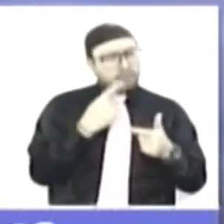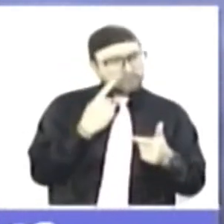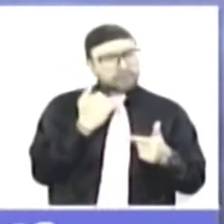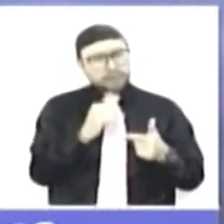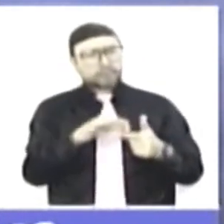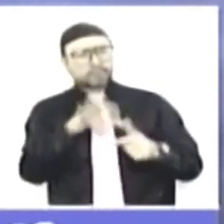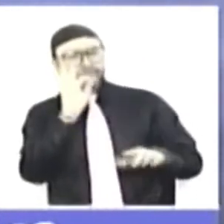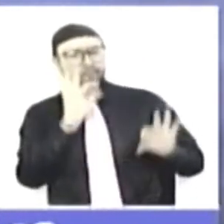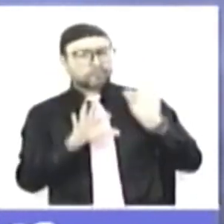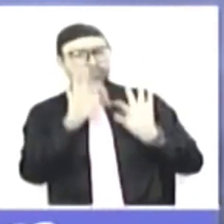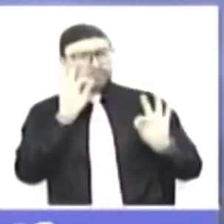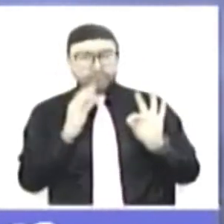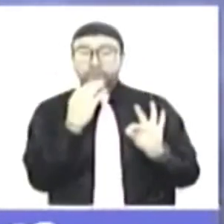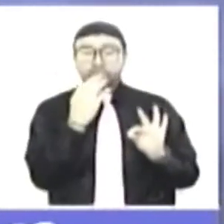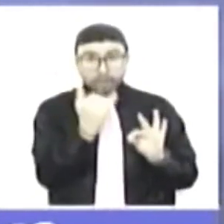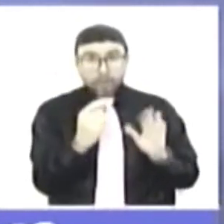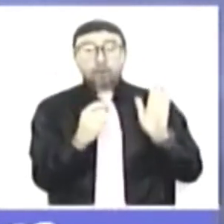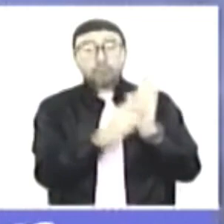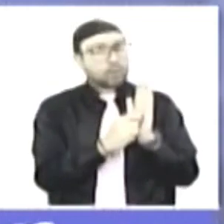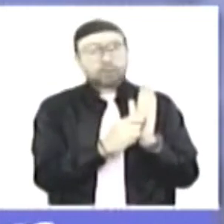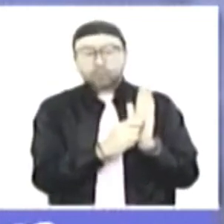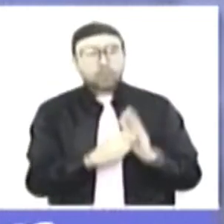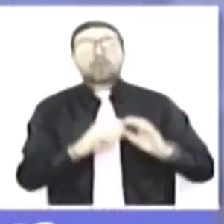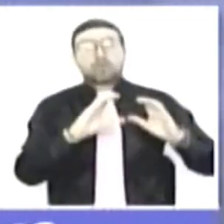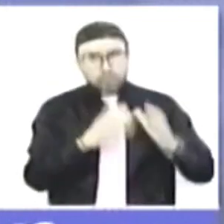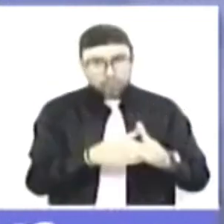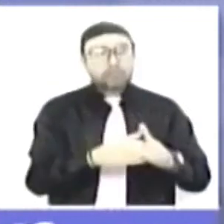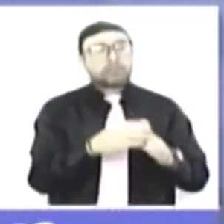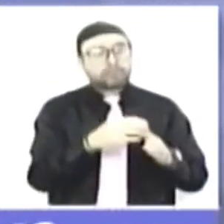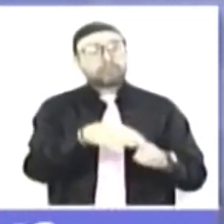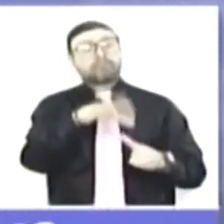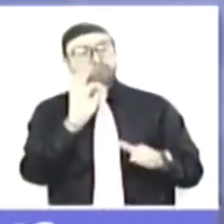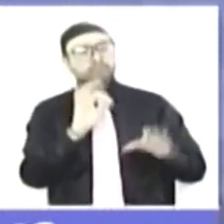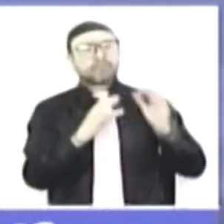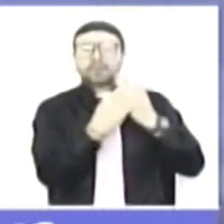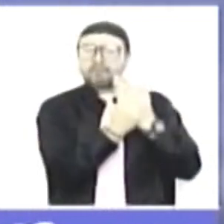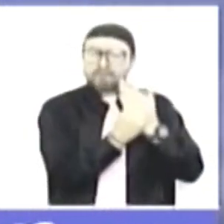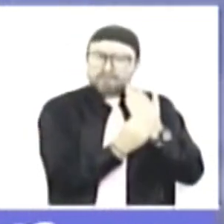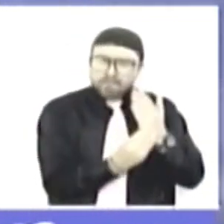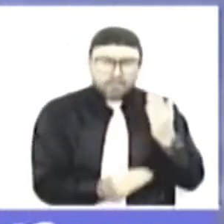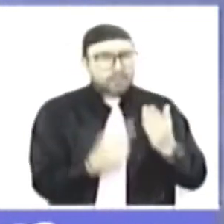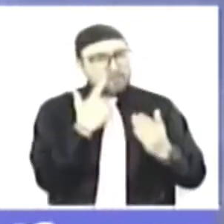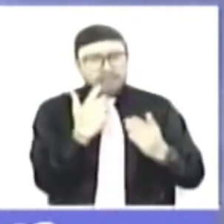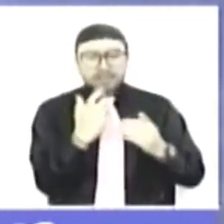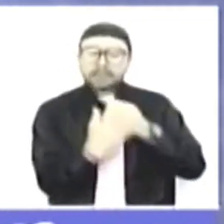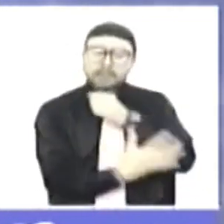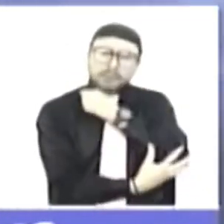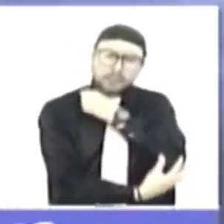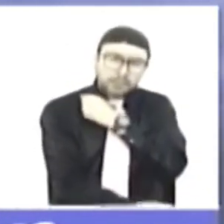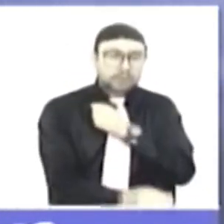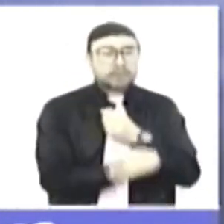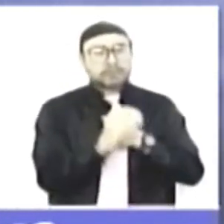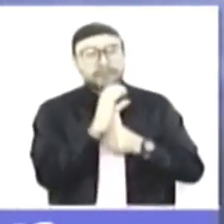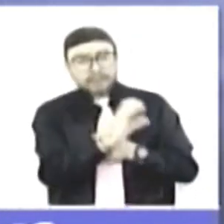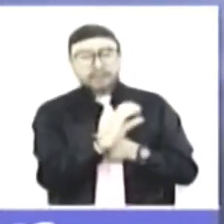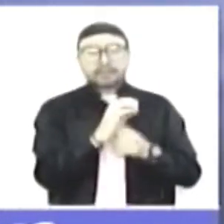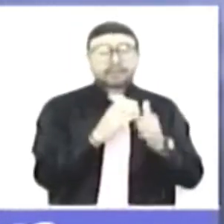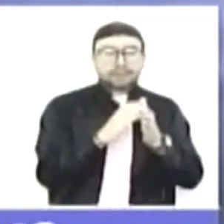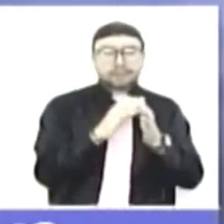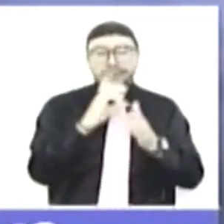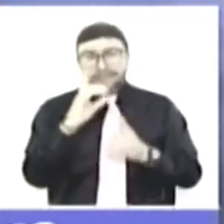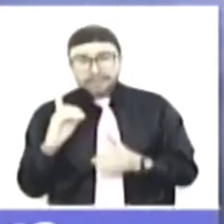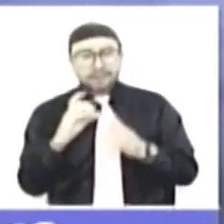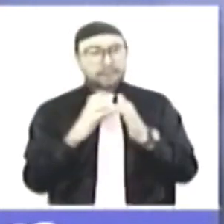Plasificamos ahora, no por puntajes, sino por grupos. A, los pobres extremos. B, pobres. C, vulnerables. D, ni